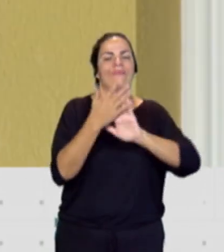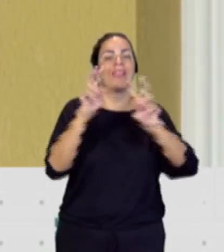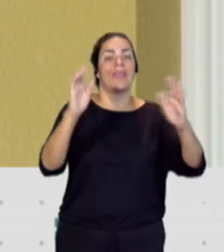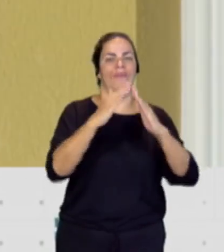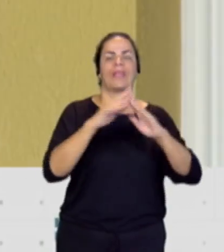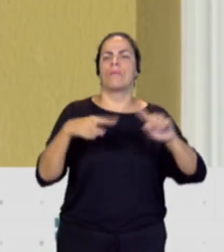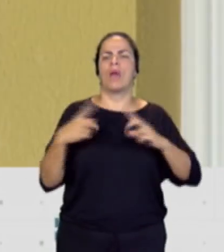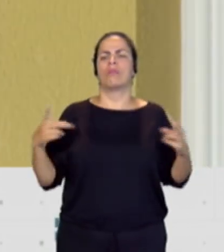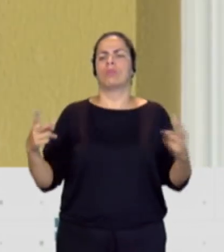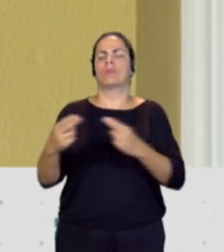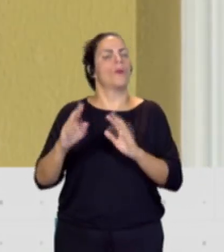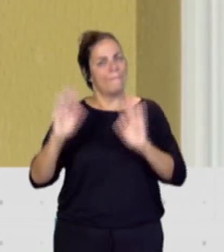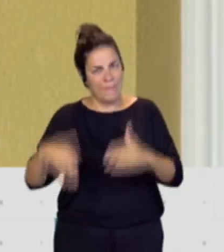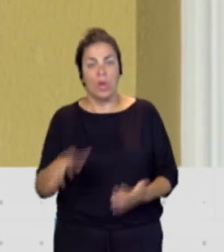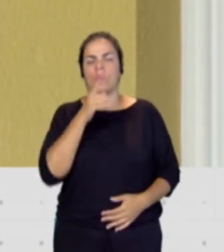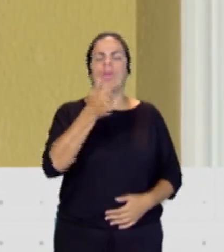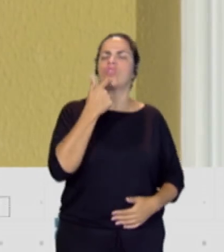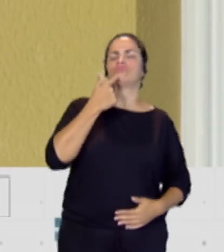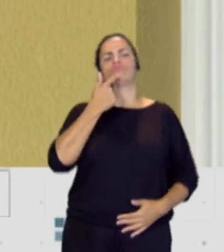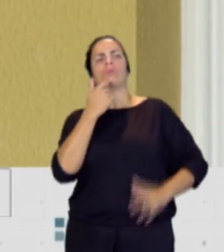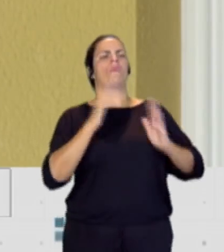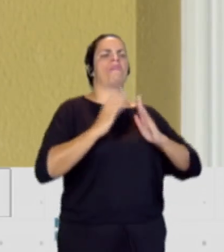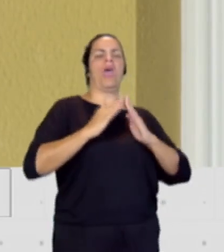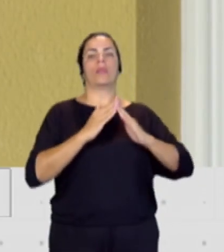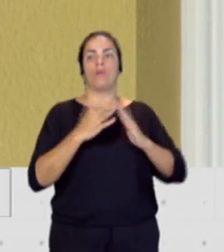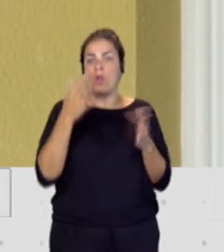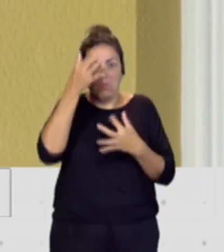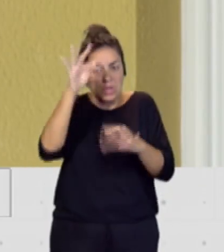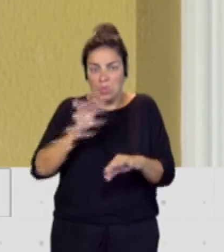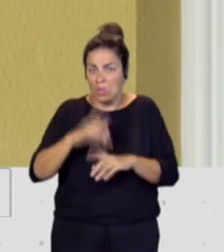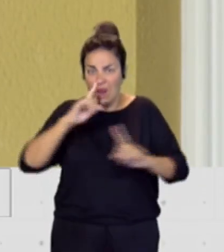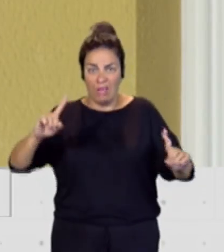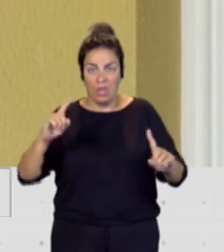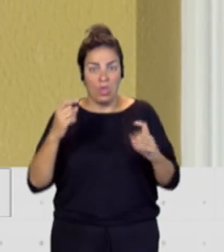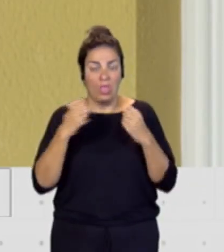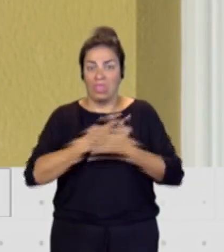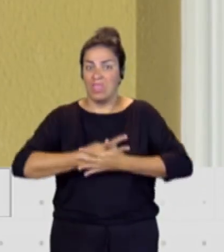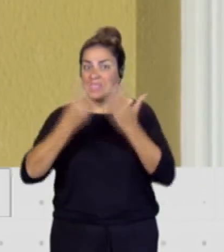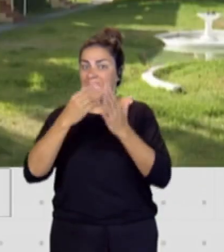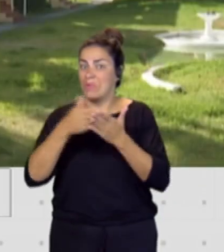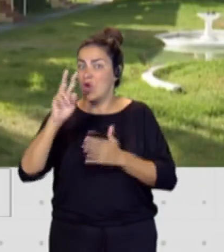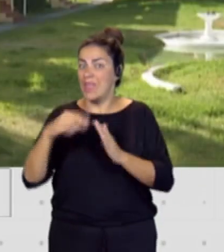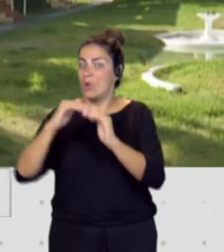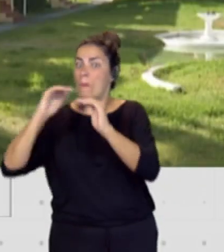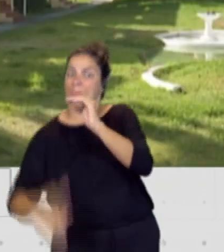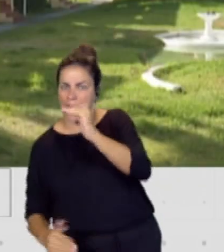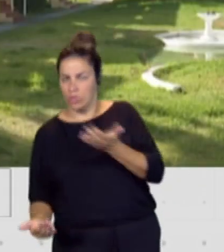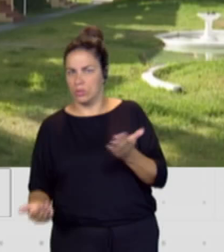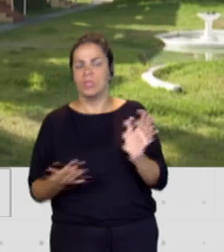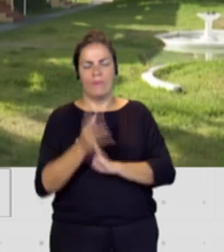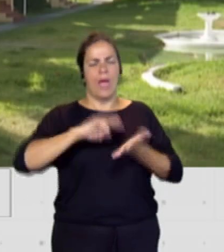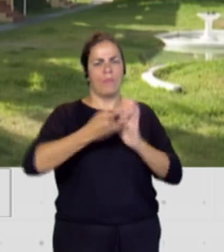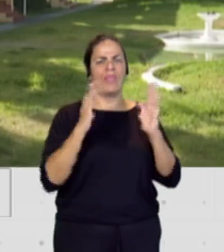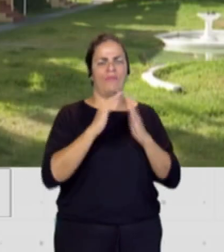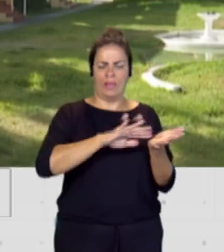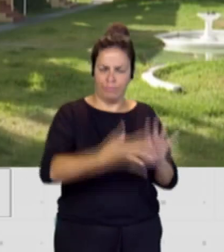porque ellos se llenan la boca hablando de vivienda pero los presupuestos para este año tienen 17 millones de euros menos que apliquen el plan de vivienda que construyan